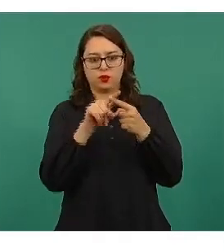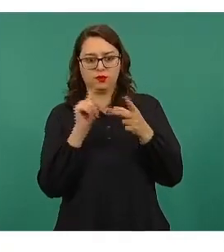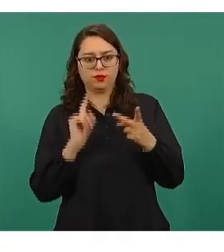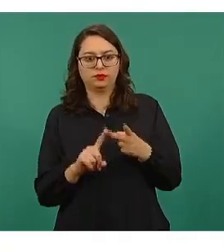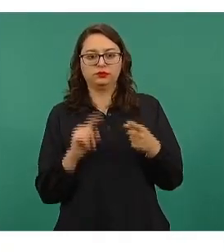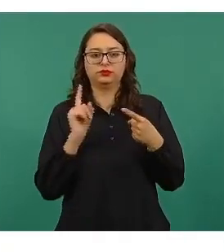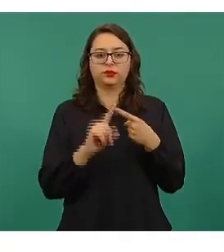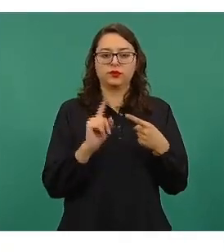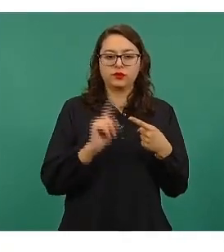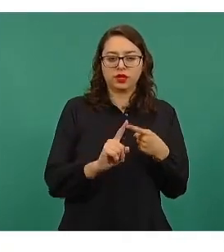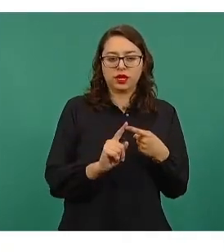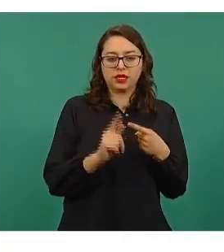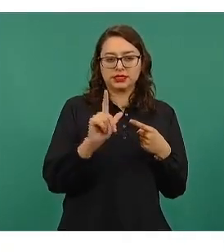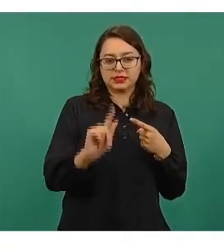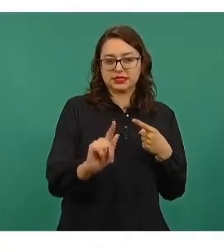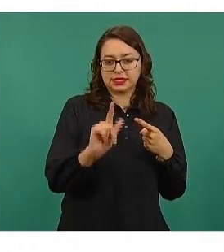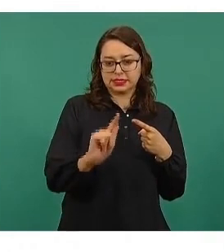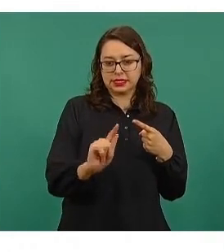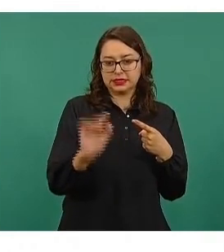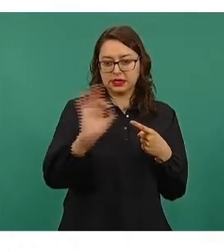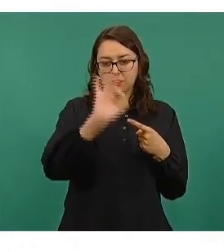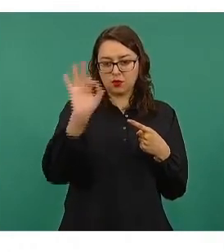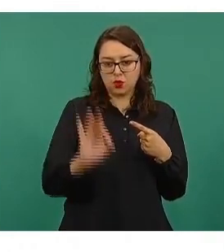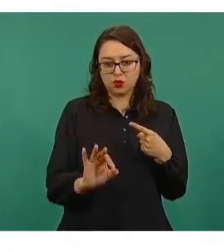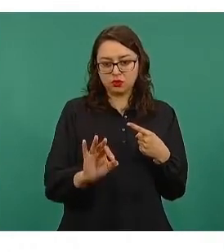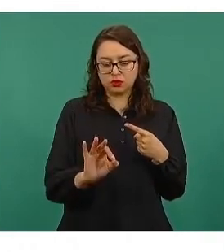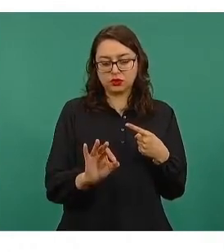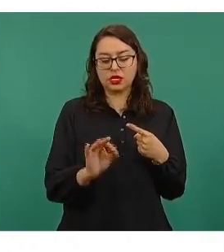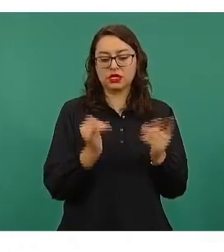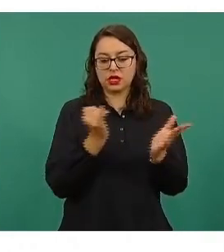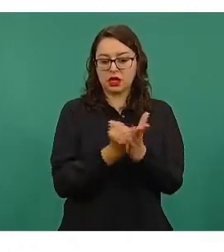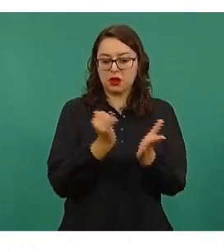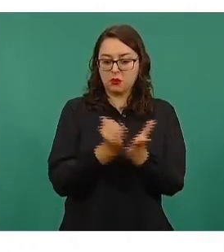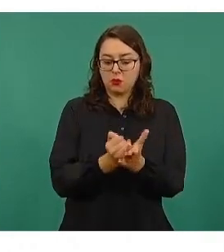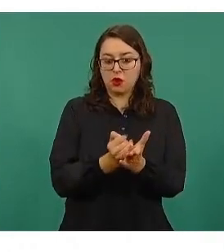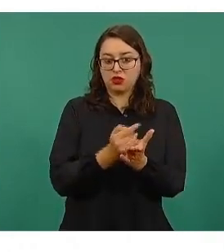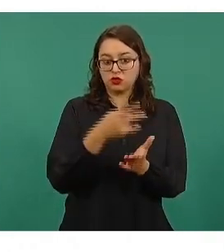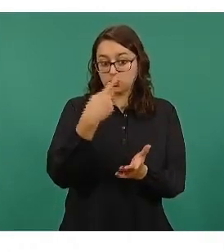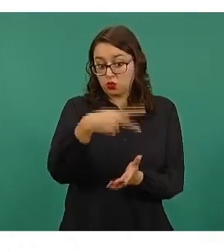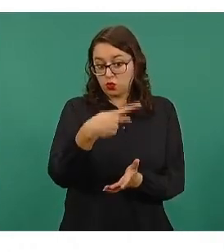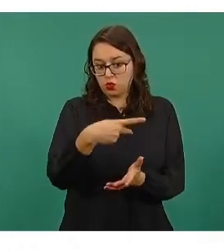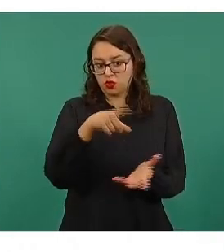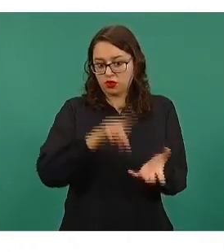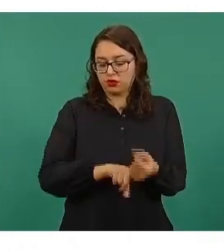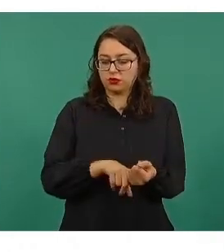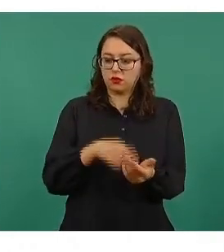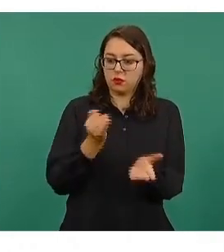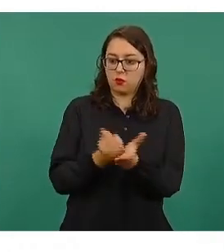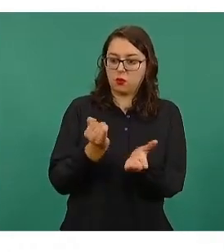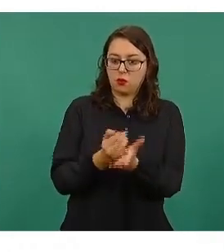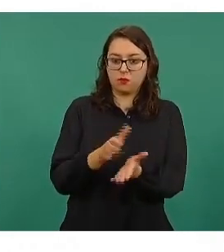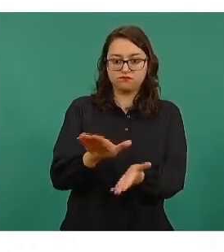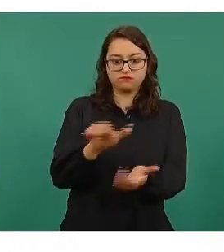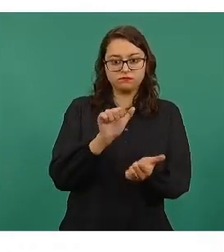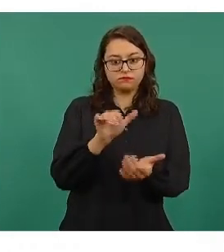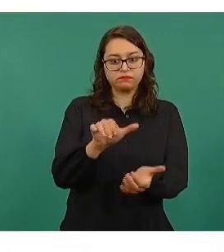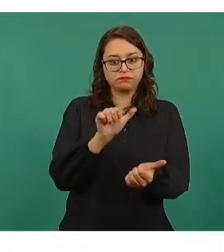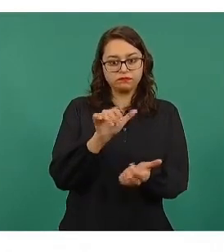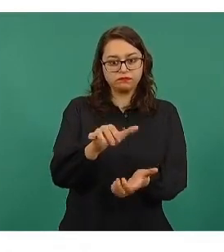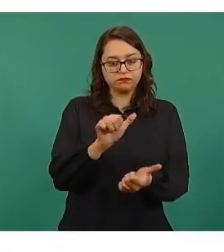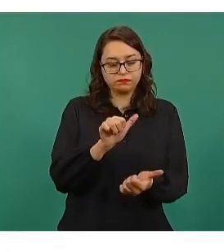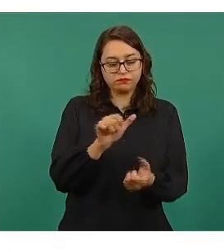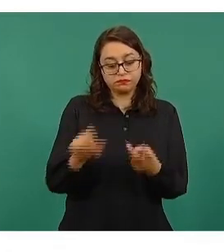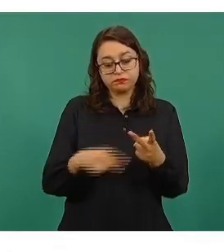por ciento es conforme a la tasa de crecimiento anual de la recaudación local de la entidad federativa